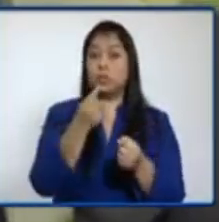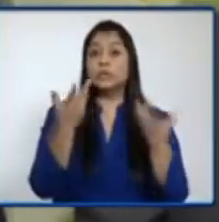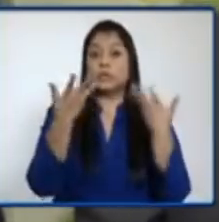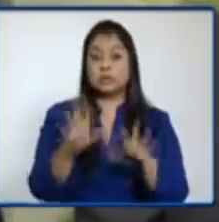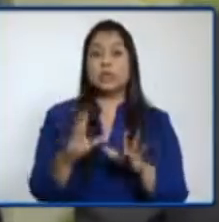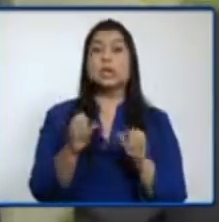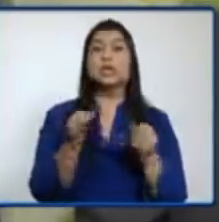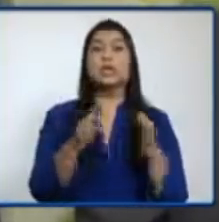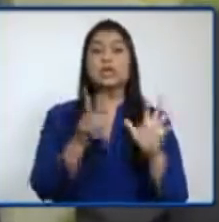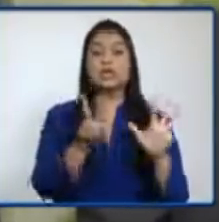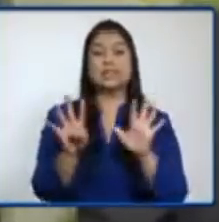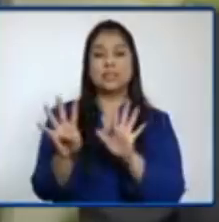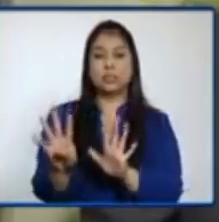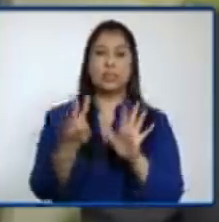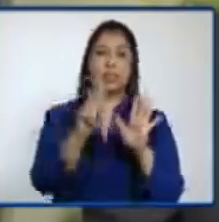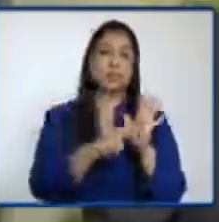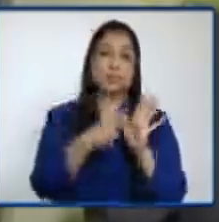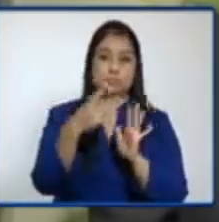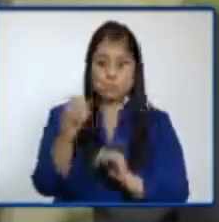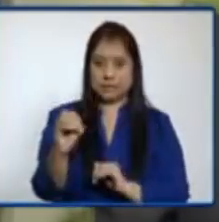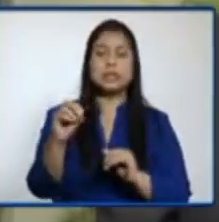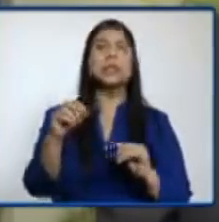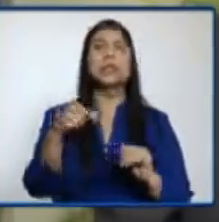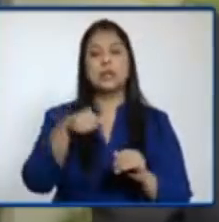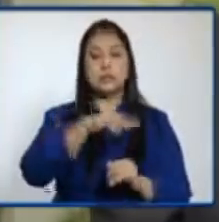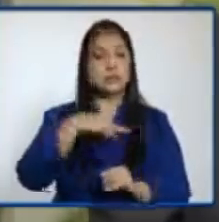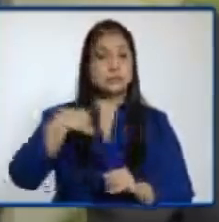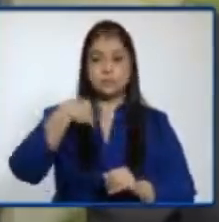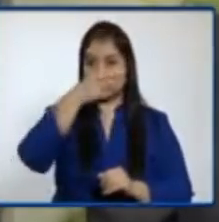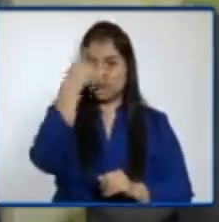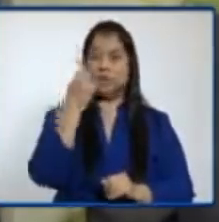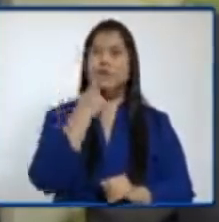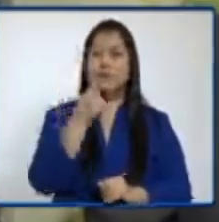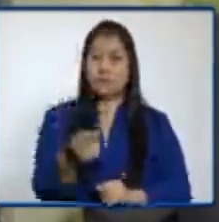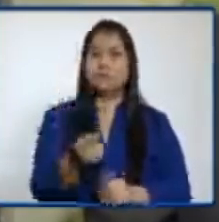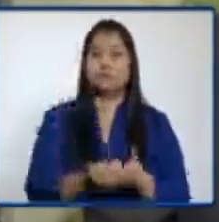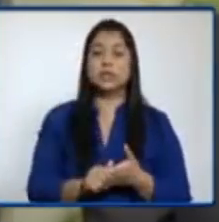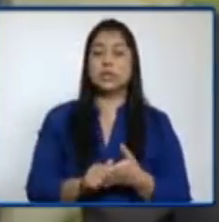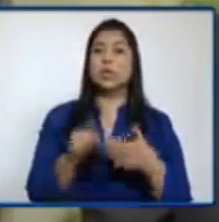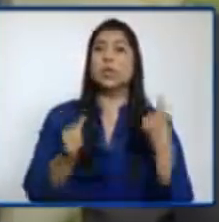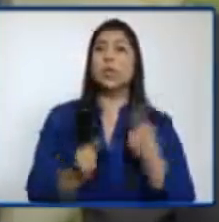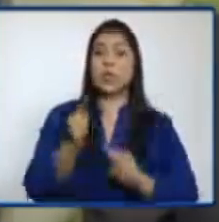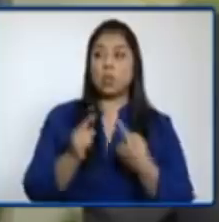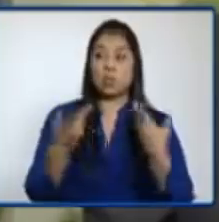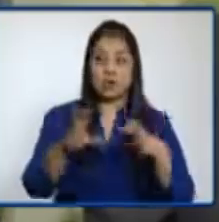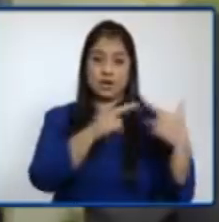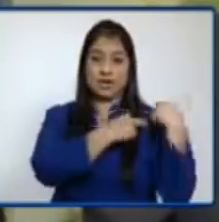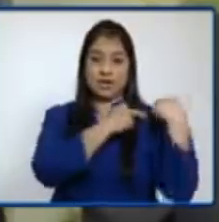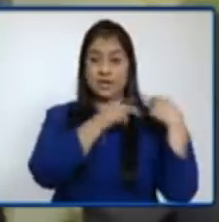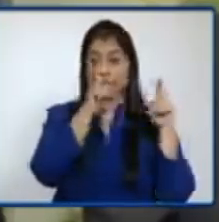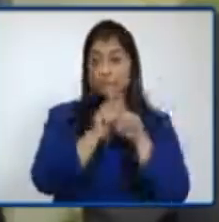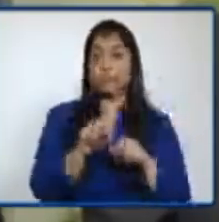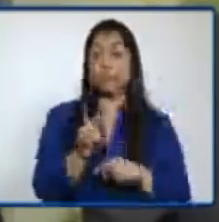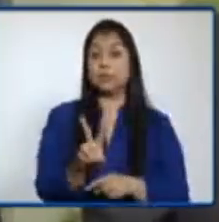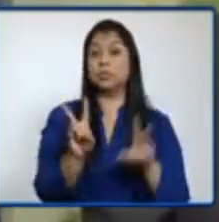79-2020 del Ministerio de Trabajo, establece cuáles son las responsabilidades de las dos